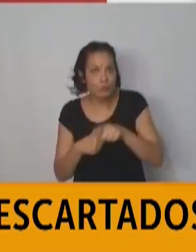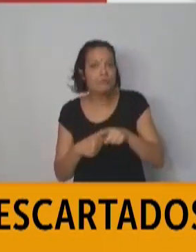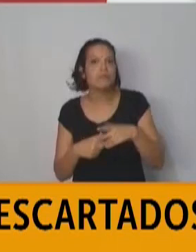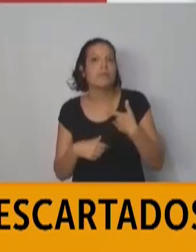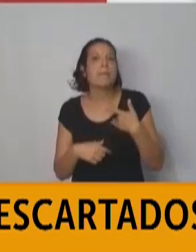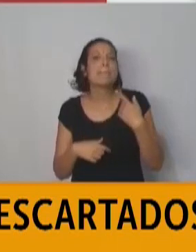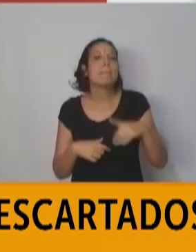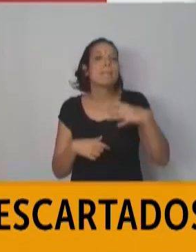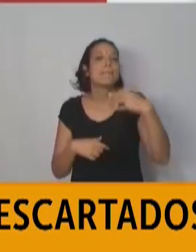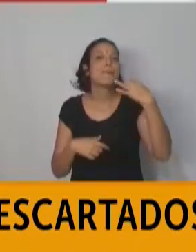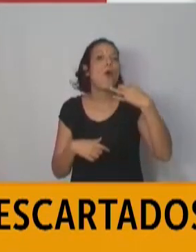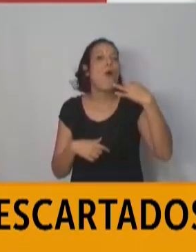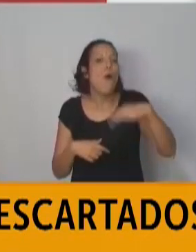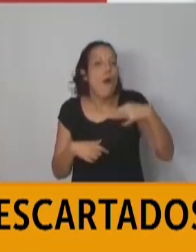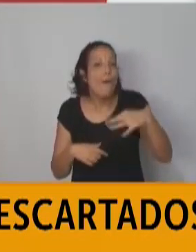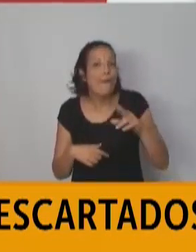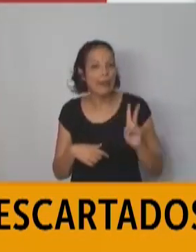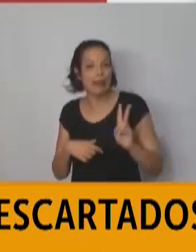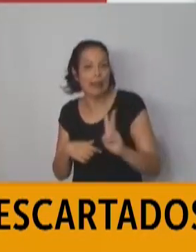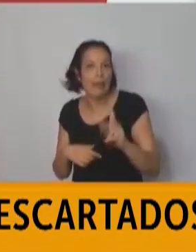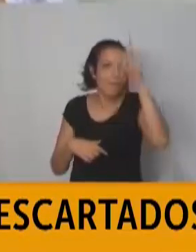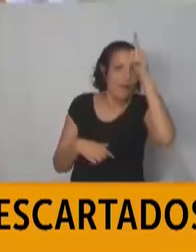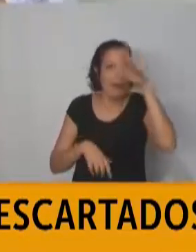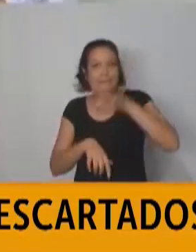obligatorio que tenga que ir con un personal de salud.